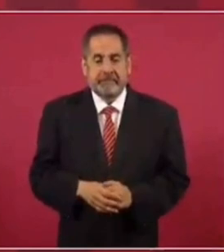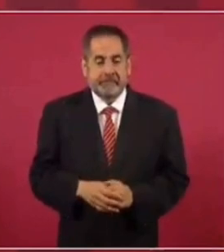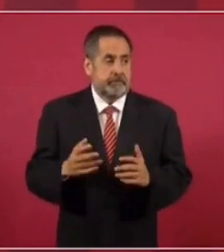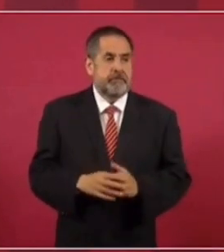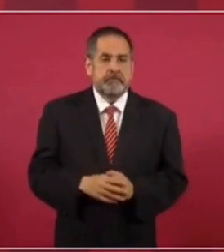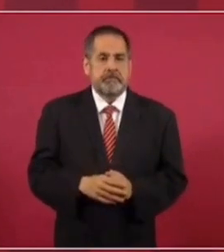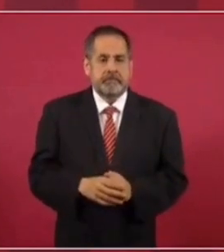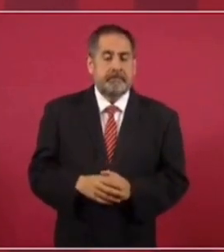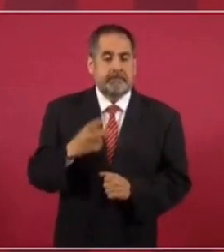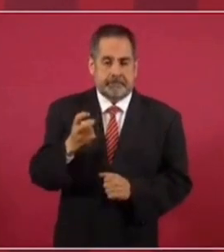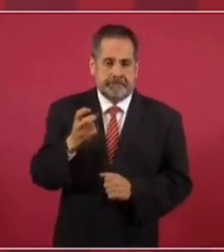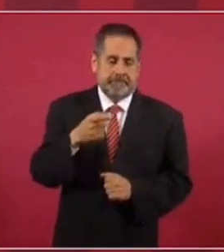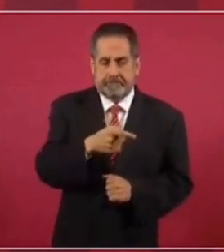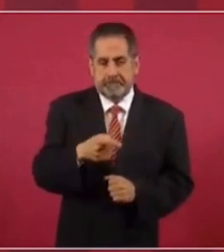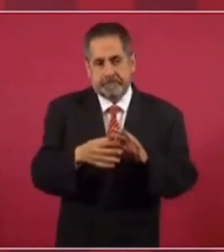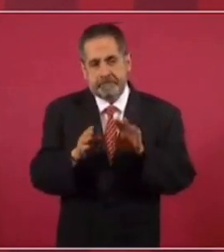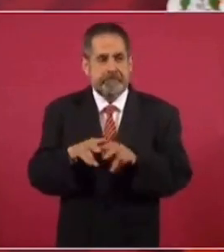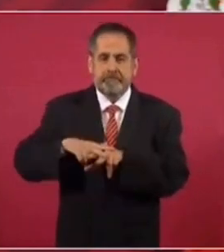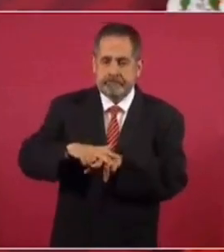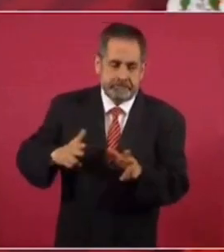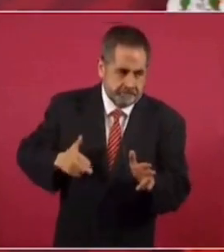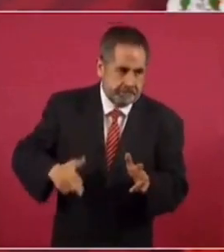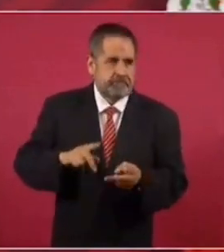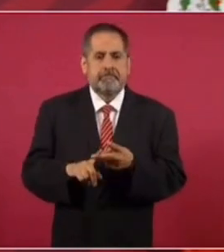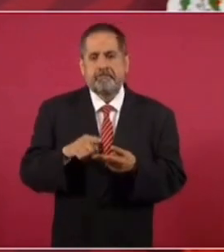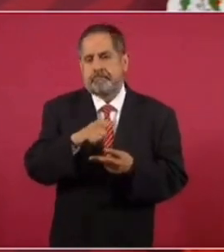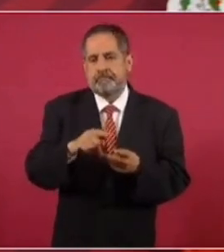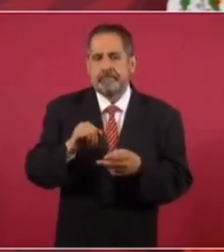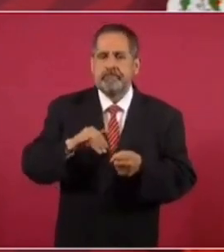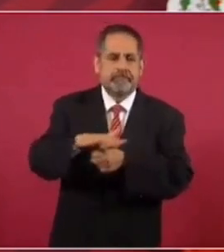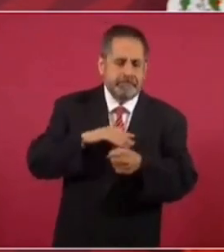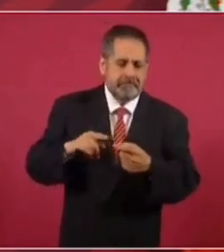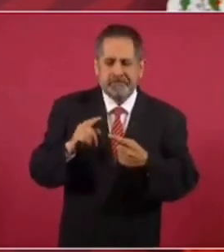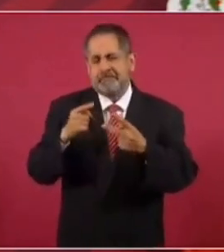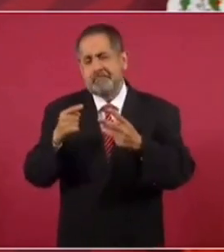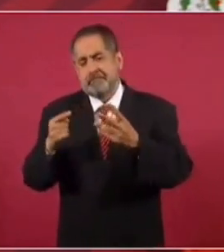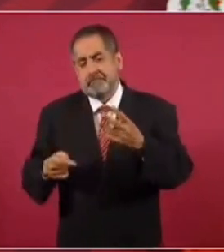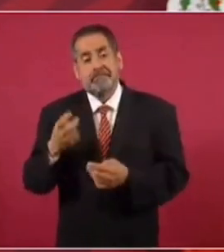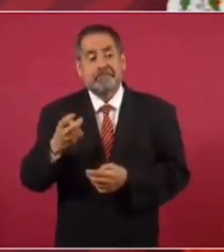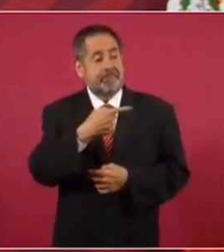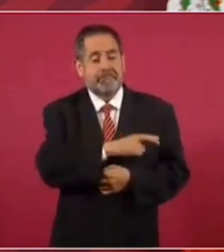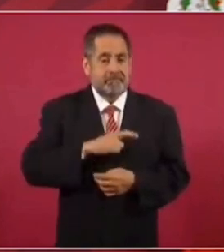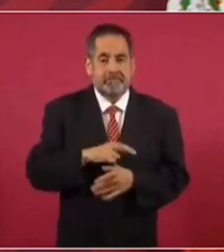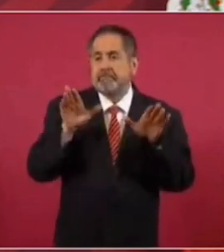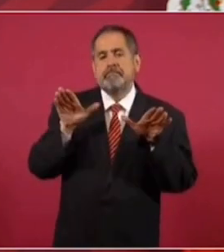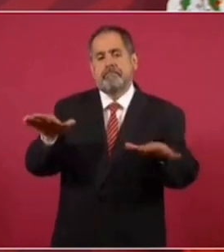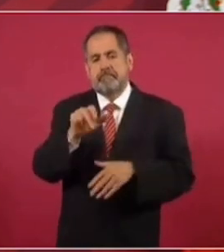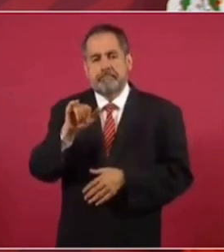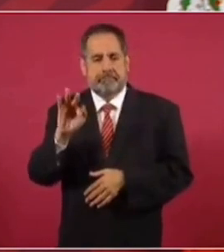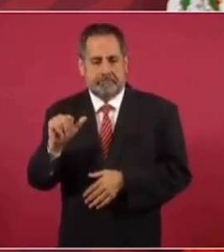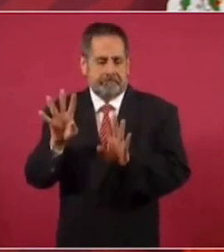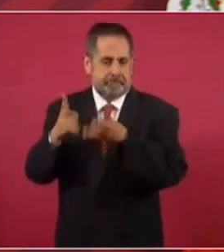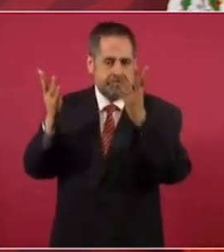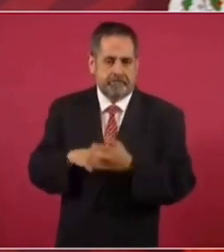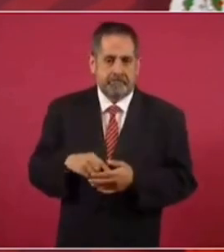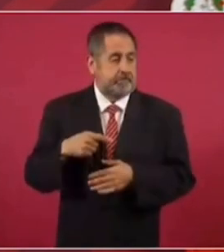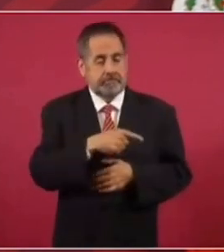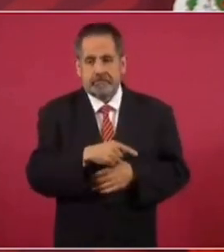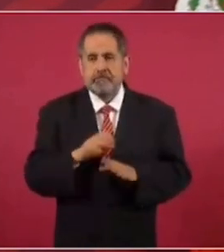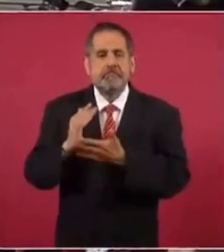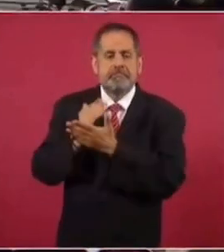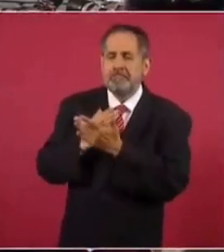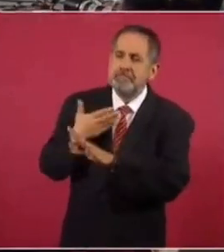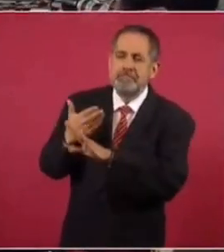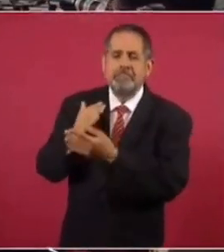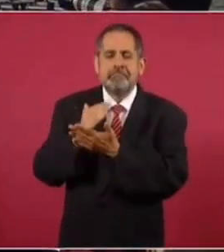Entonces, es eso la refinería, es el Tren Maya, es el Istmo. Bueno, el aeropuerto, Felipe Ángeles ya lo han dejado un poco